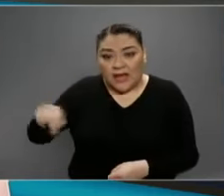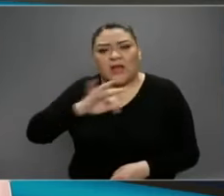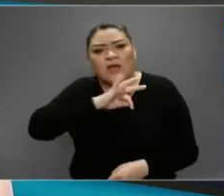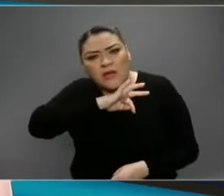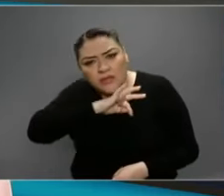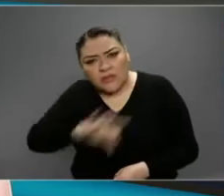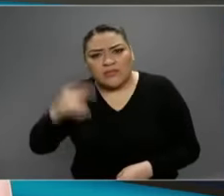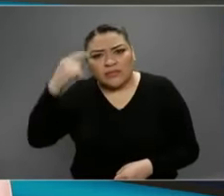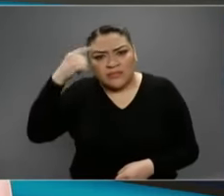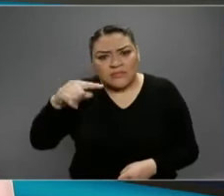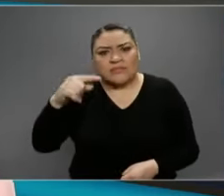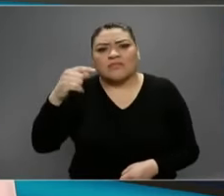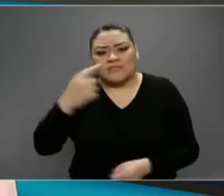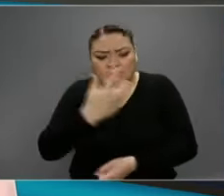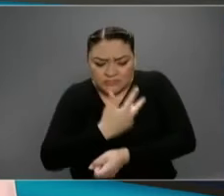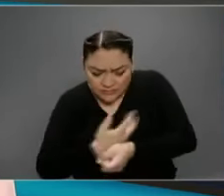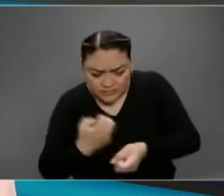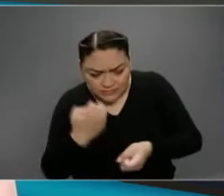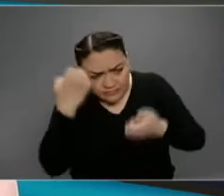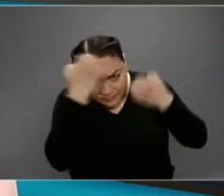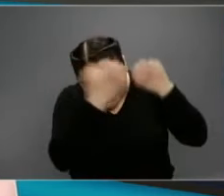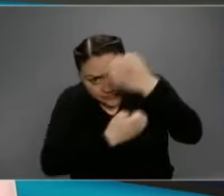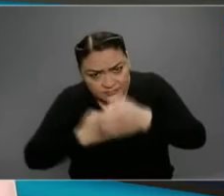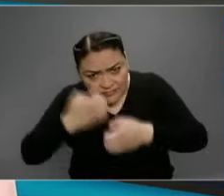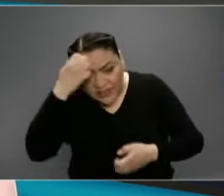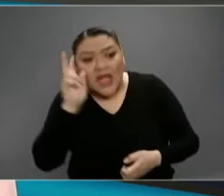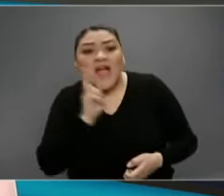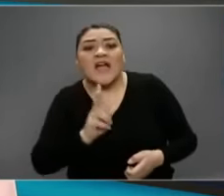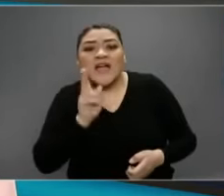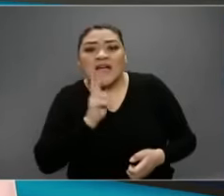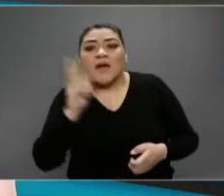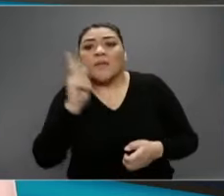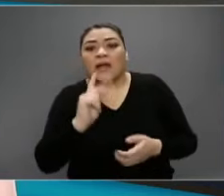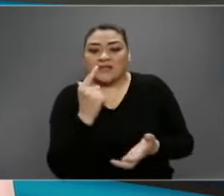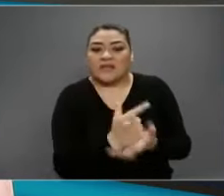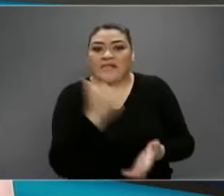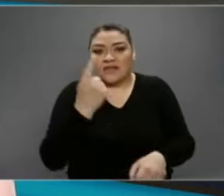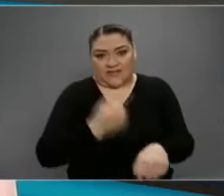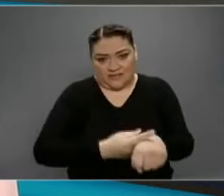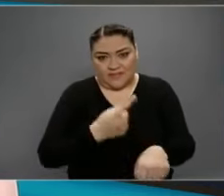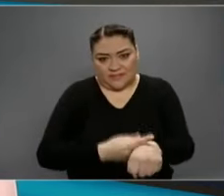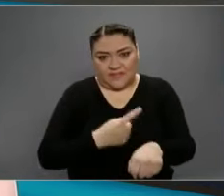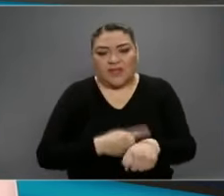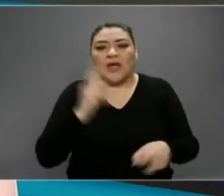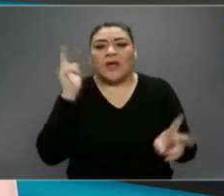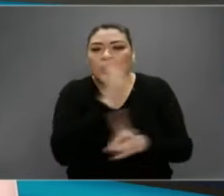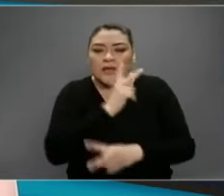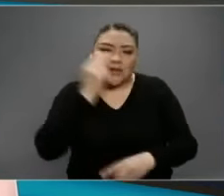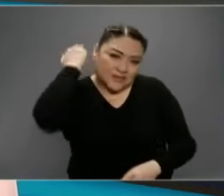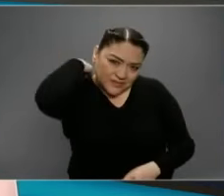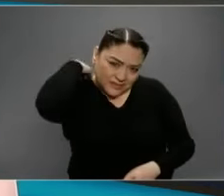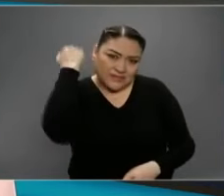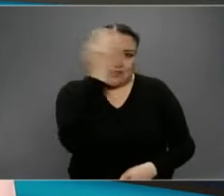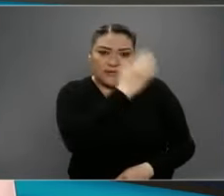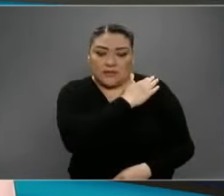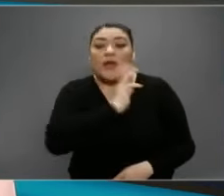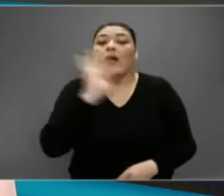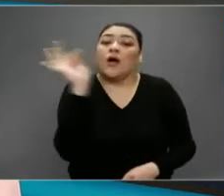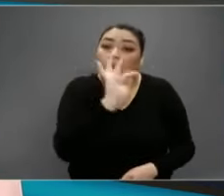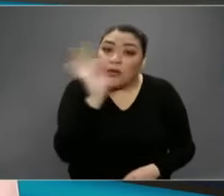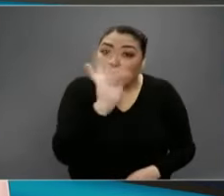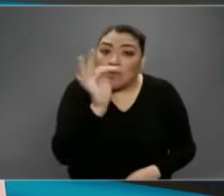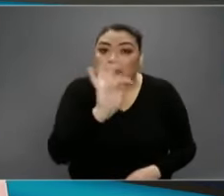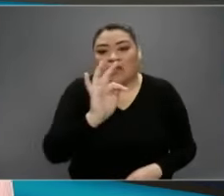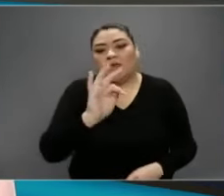acudir a tomar una muestra de esta persona que presenta un cuadro grave, seguramente de neumonía por coronavirus, para